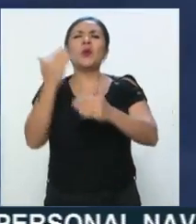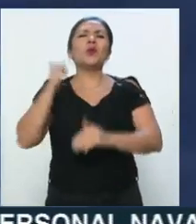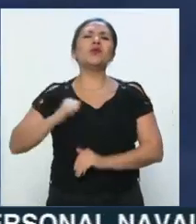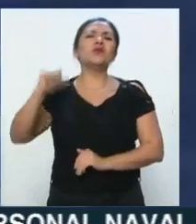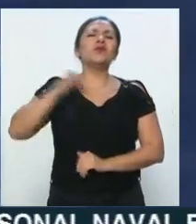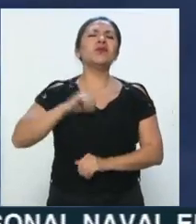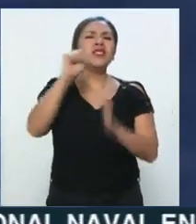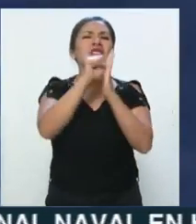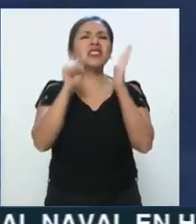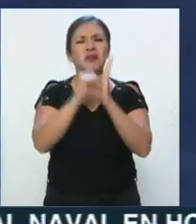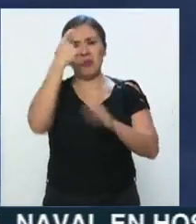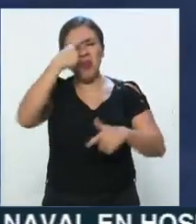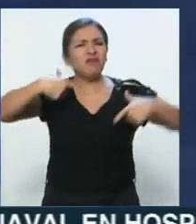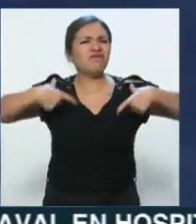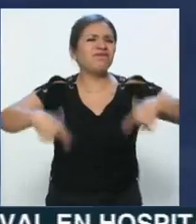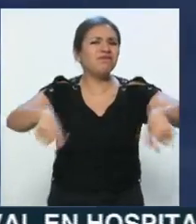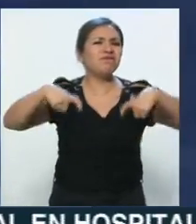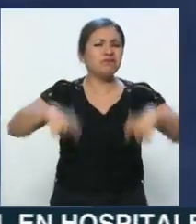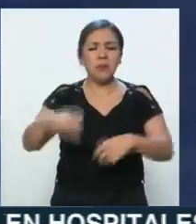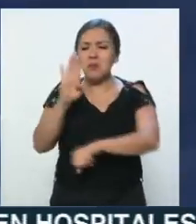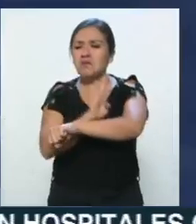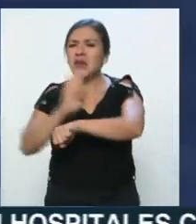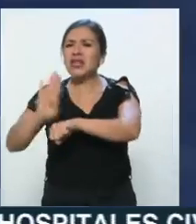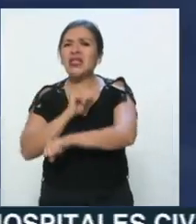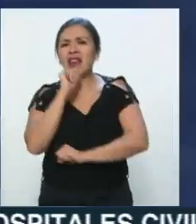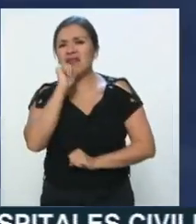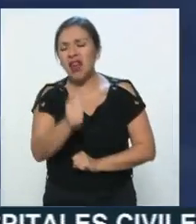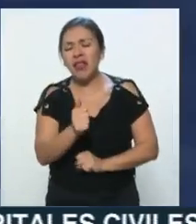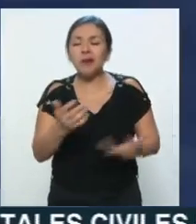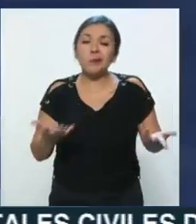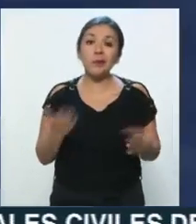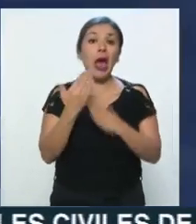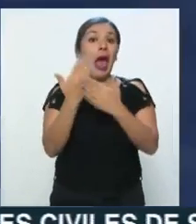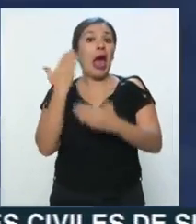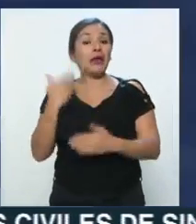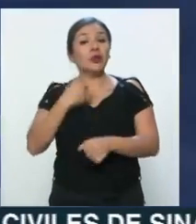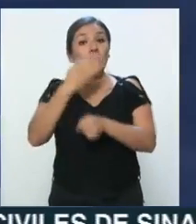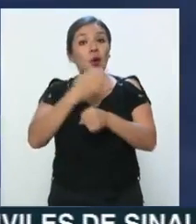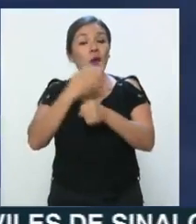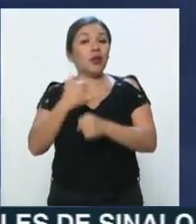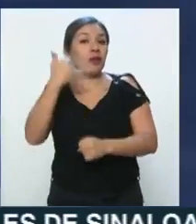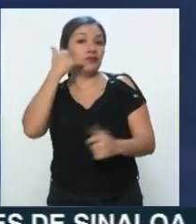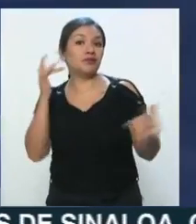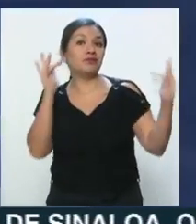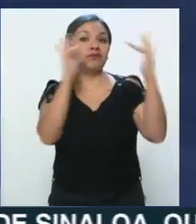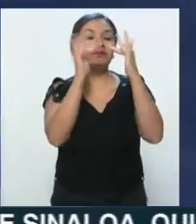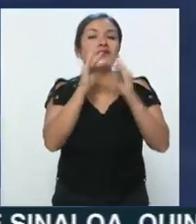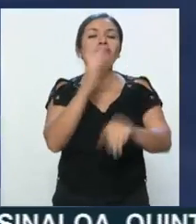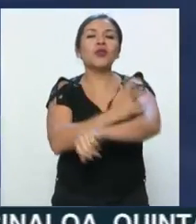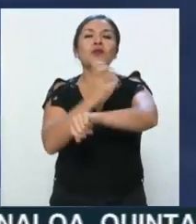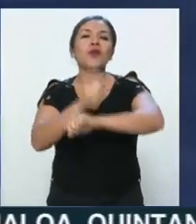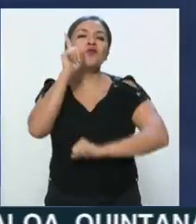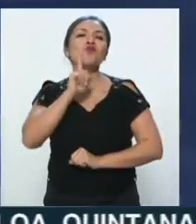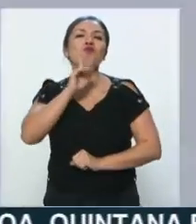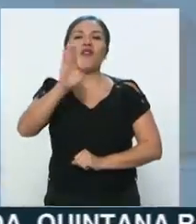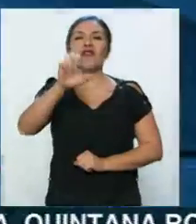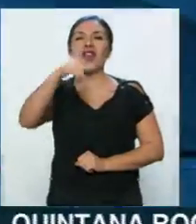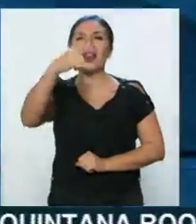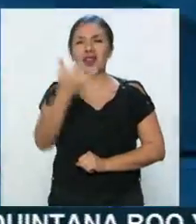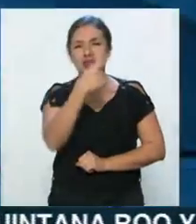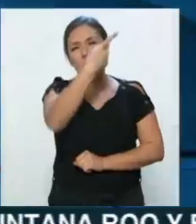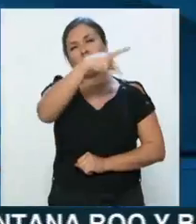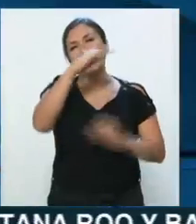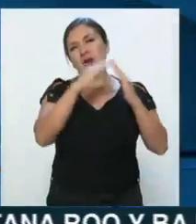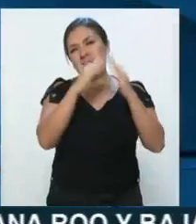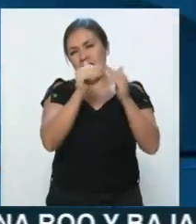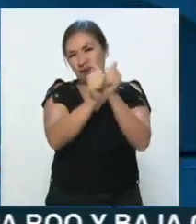buscaba enriquecernos y no generar bienestar, pero antes, antes nos enlazamos ya con mi compañera Feli Carnaya, a quien desde la sana